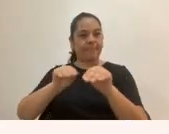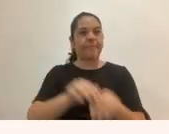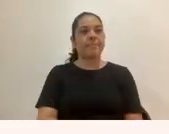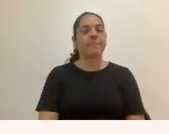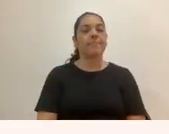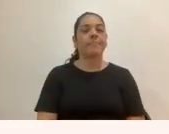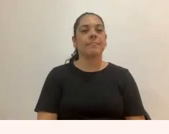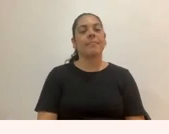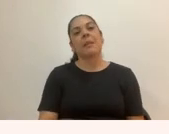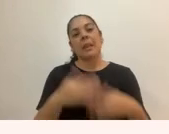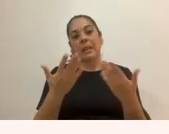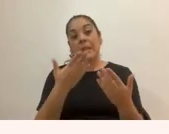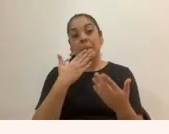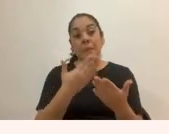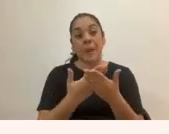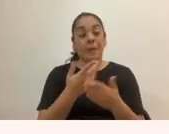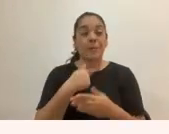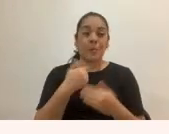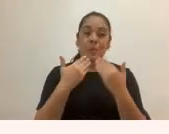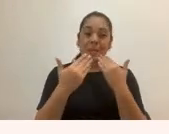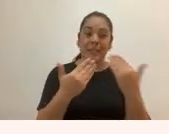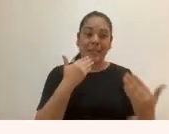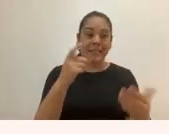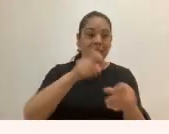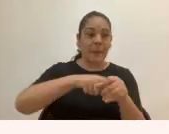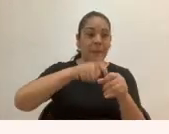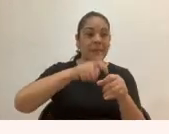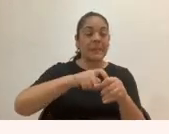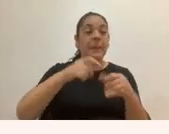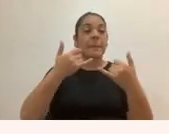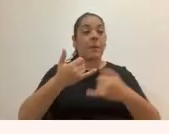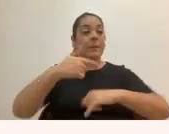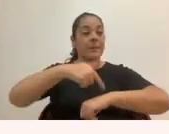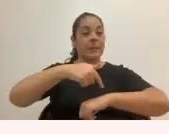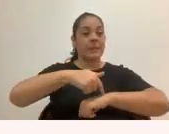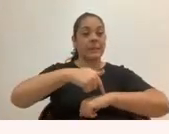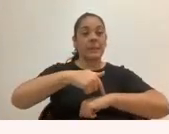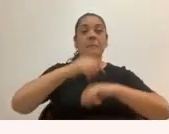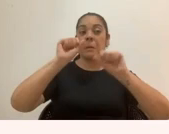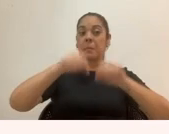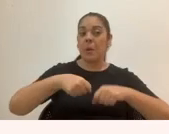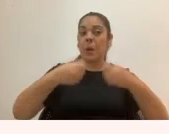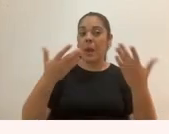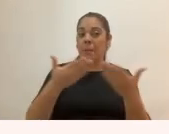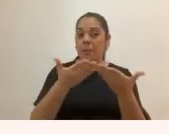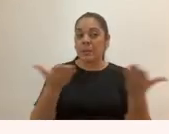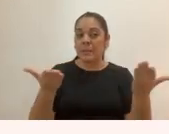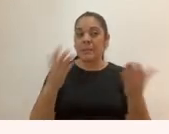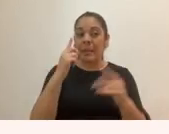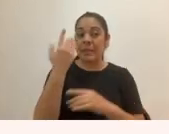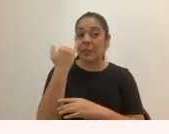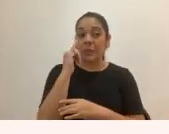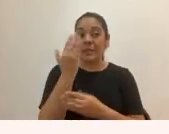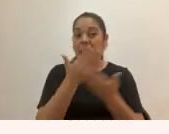Entonces bueno les agradezco mucho la participación en este momento podemos habilitar un espacio por si hay